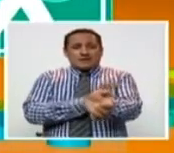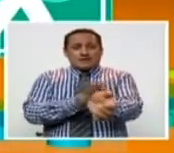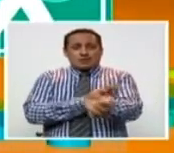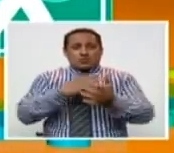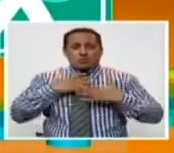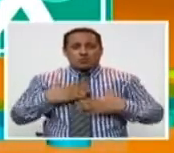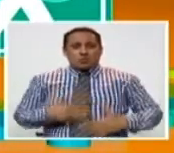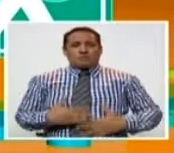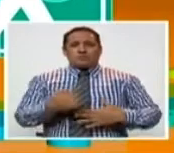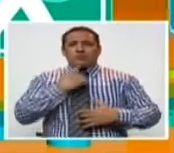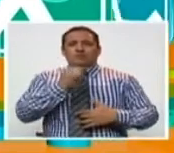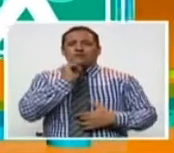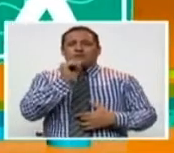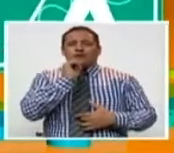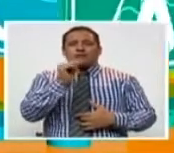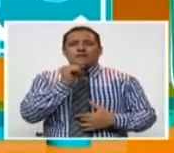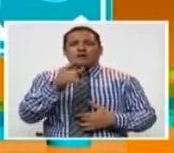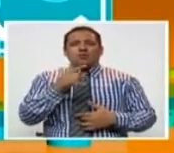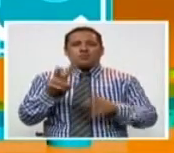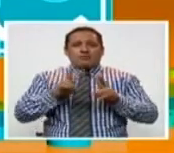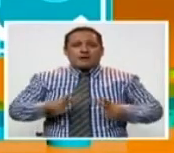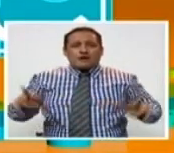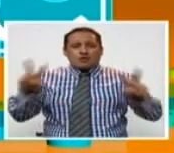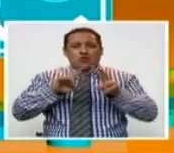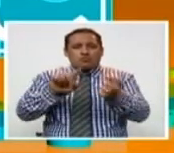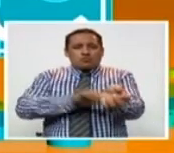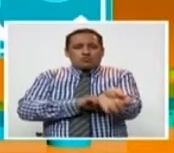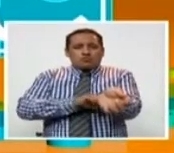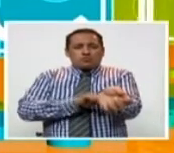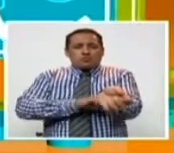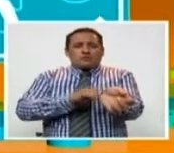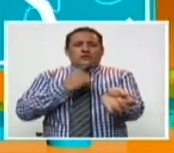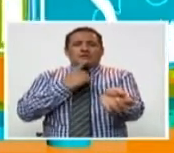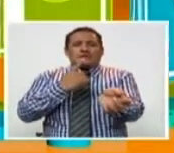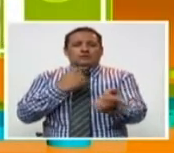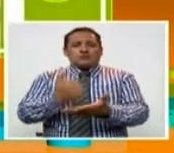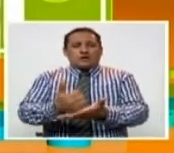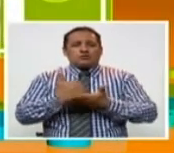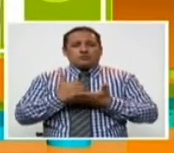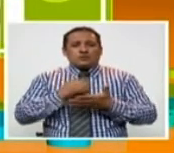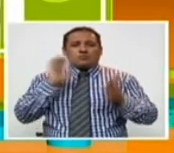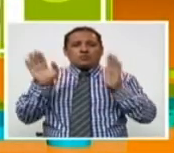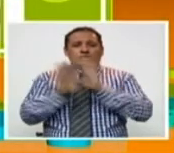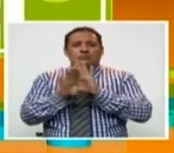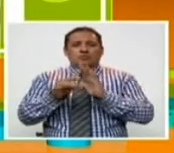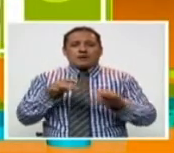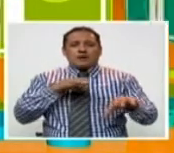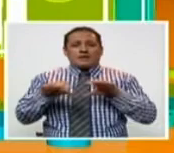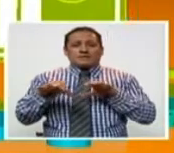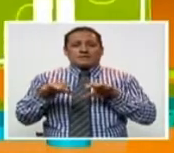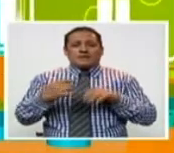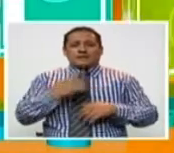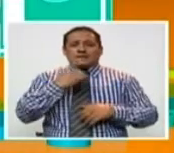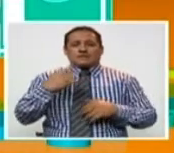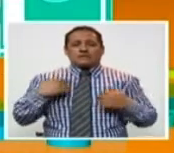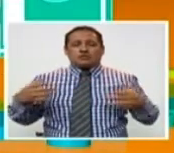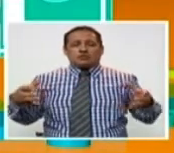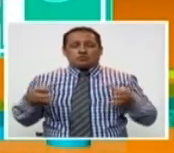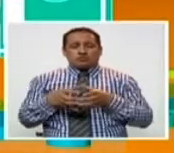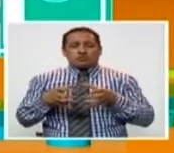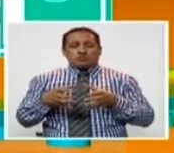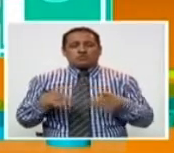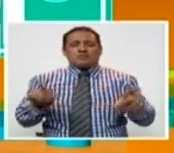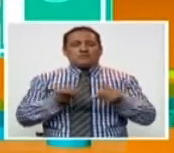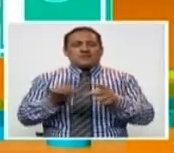sorrente sanguíneo, nos falta una proteína llamada factor, lo cual hace que nosotros